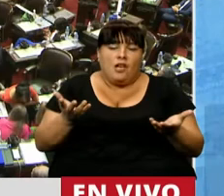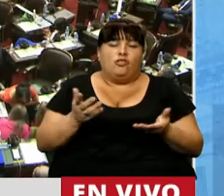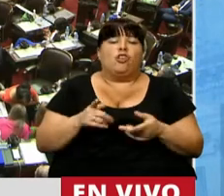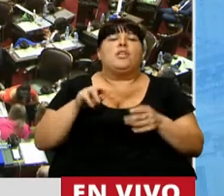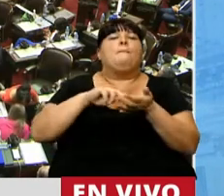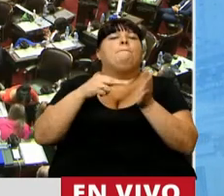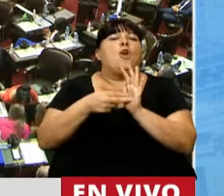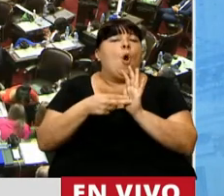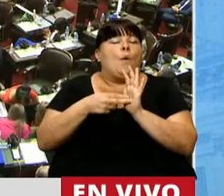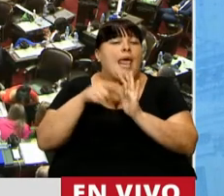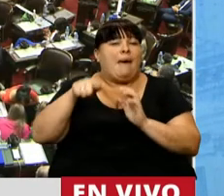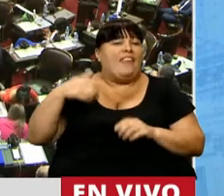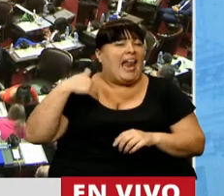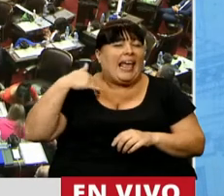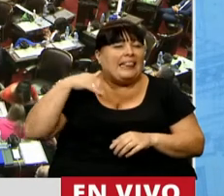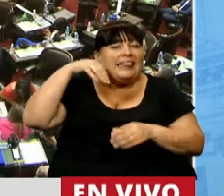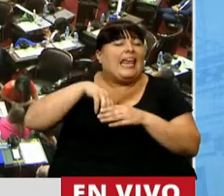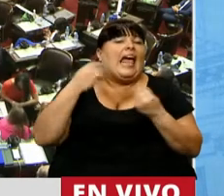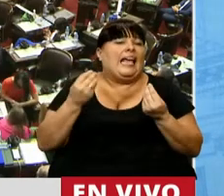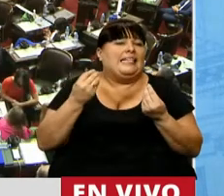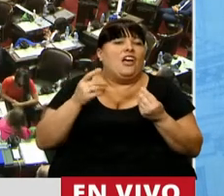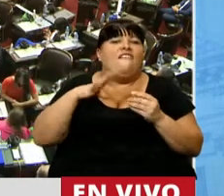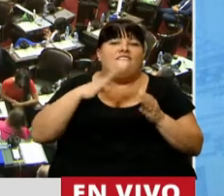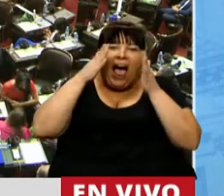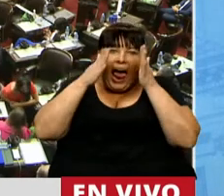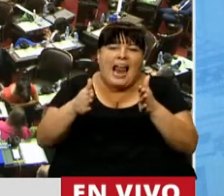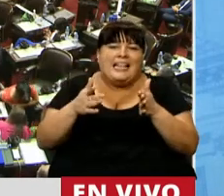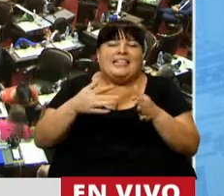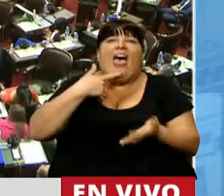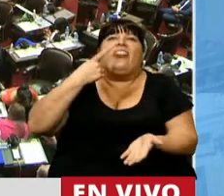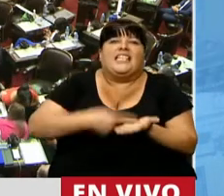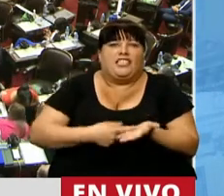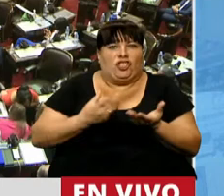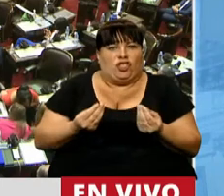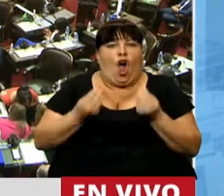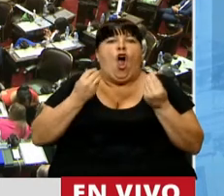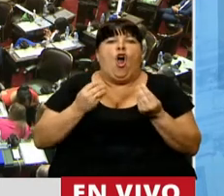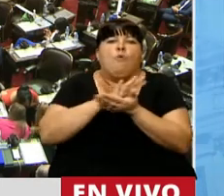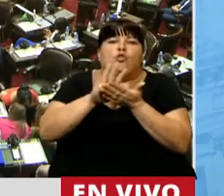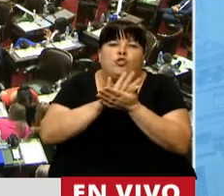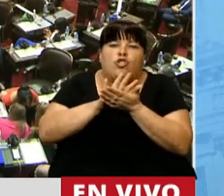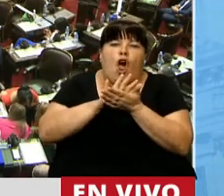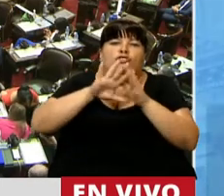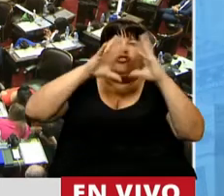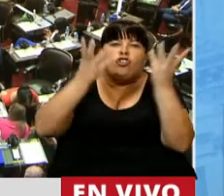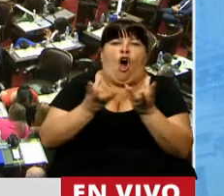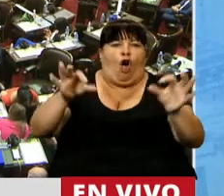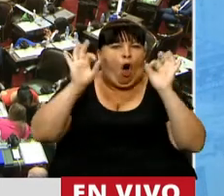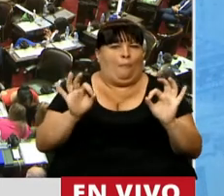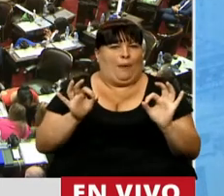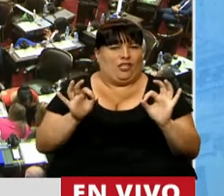el problema endémico de la Argentina es que no nos dedicamos y no decidimos a abordar el problema en su integralidad.